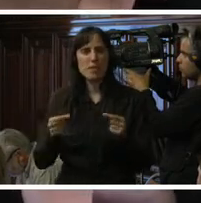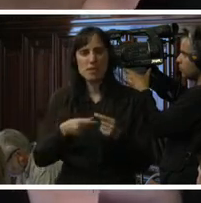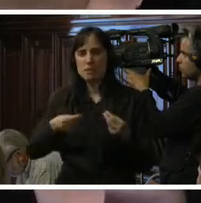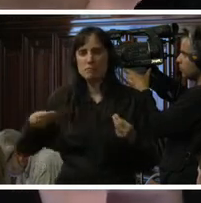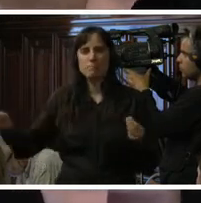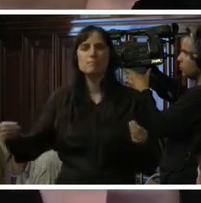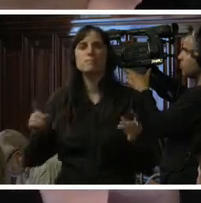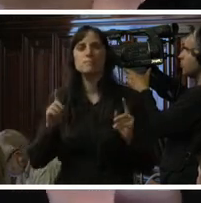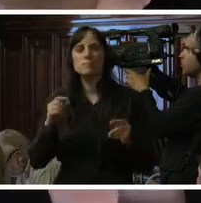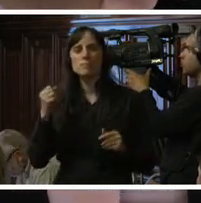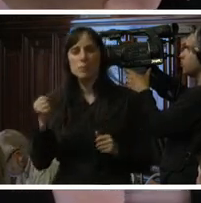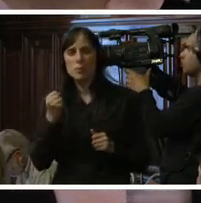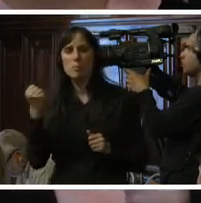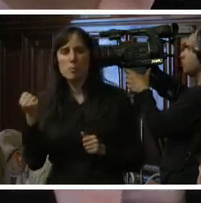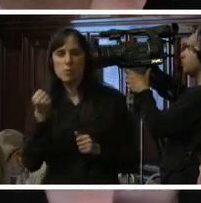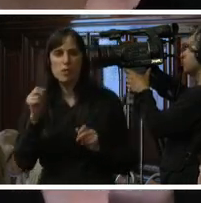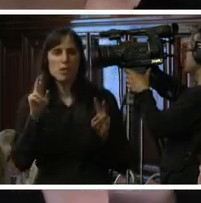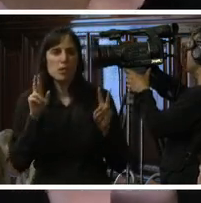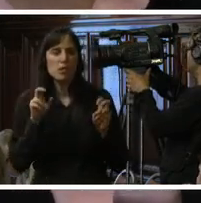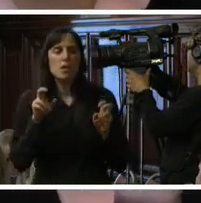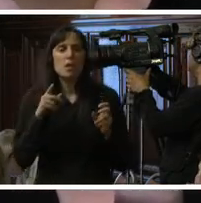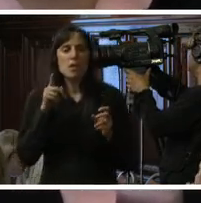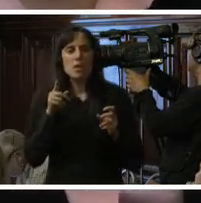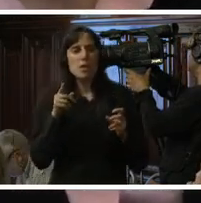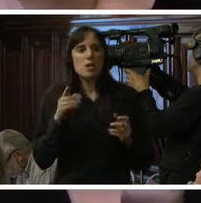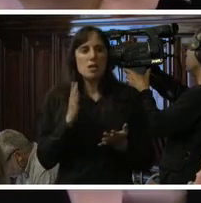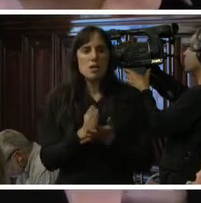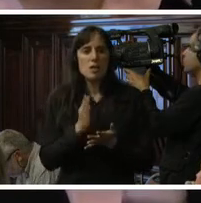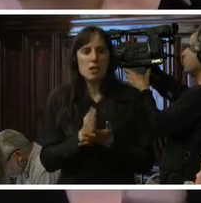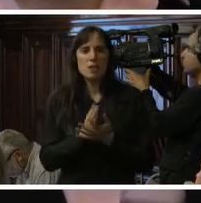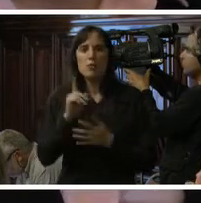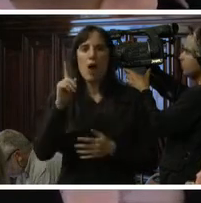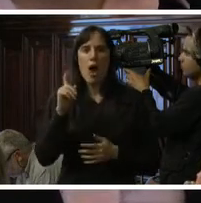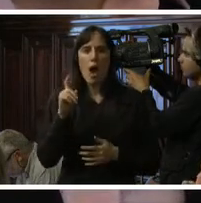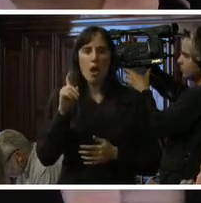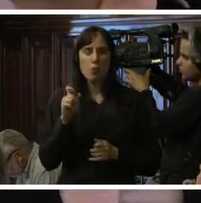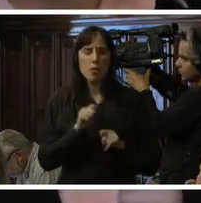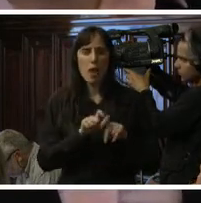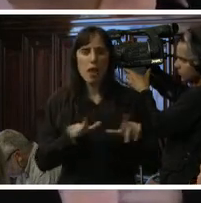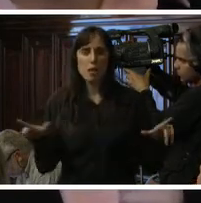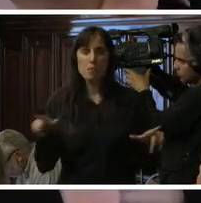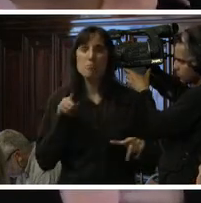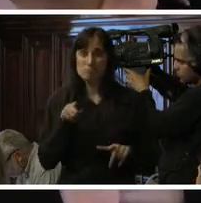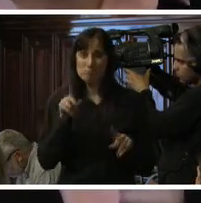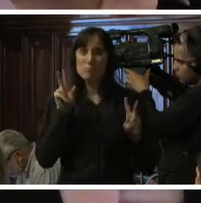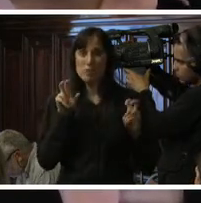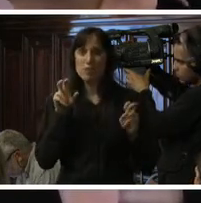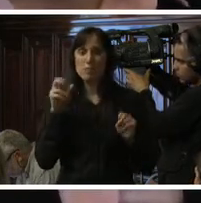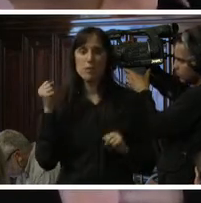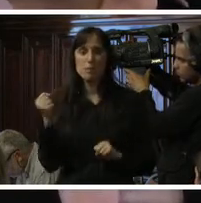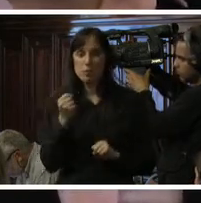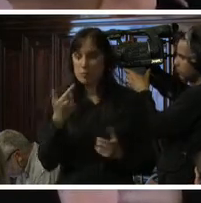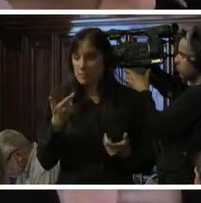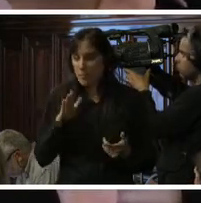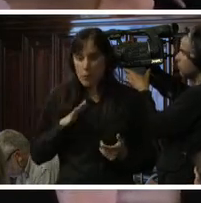resaltar la importancia del saneamiento del derecho al saneamiento básico y al agua potable es un tema ambiental importante mientras estas mujeres